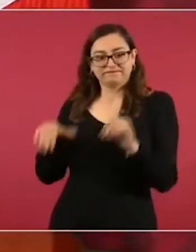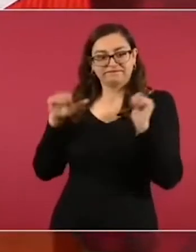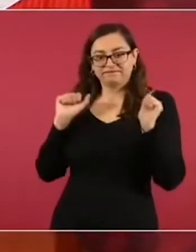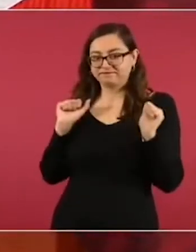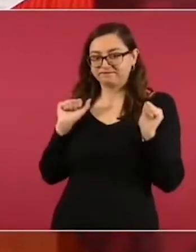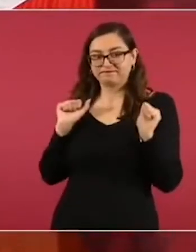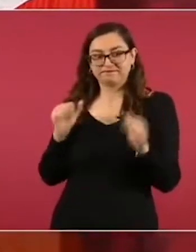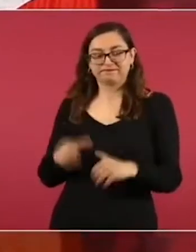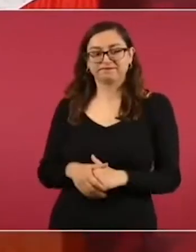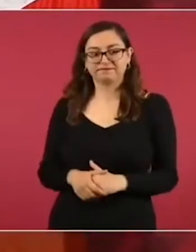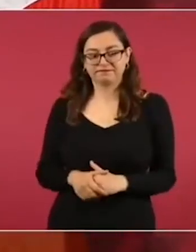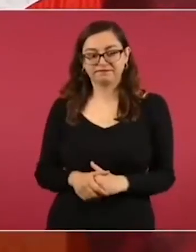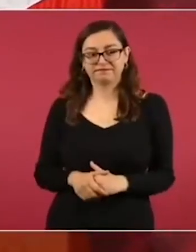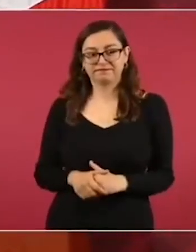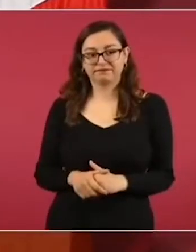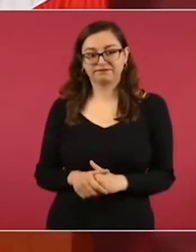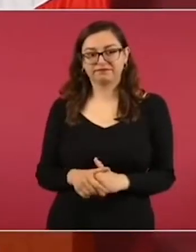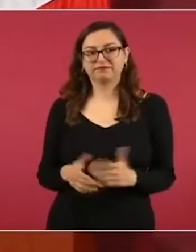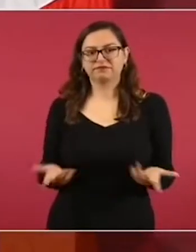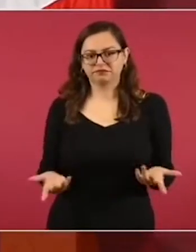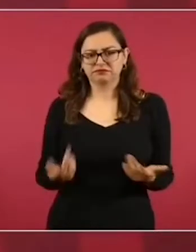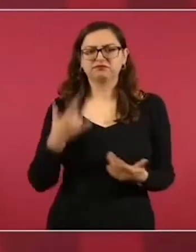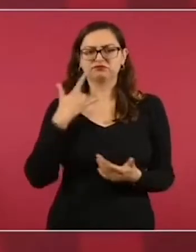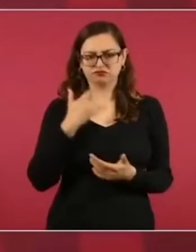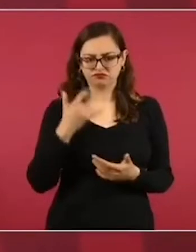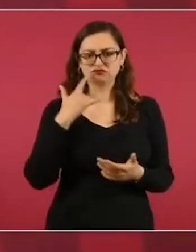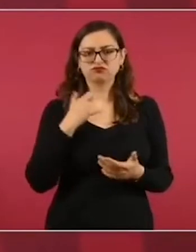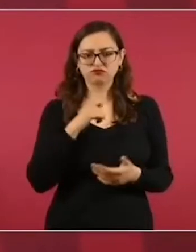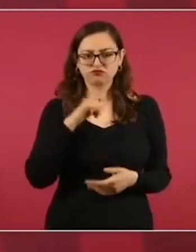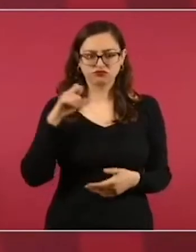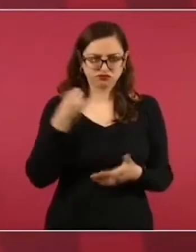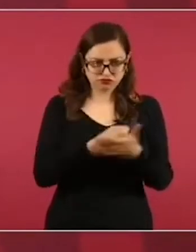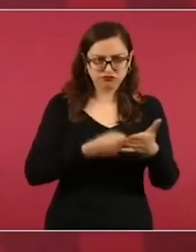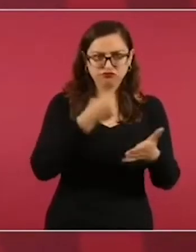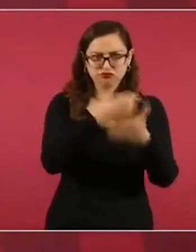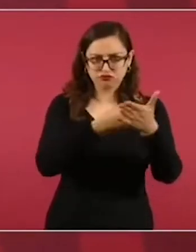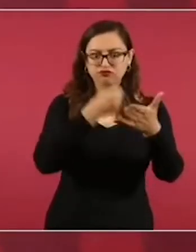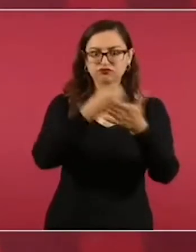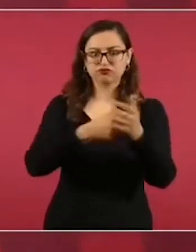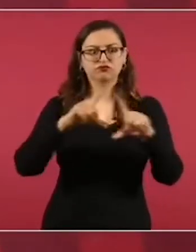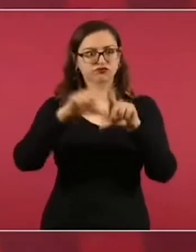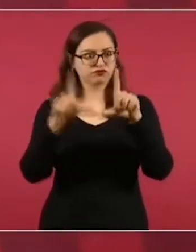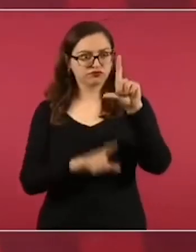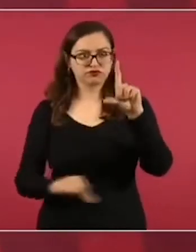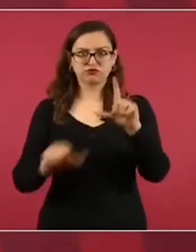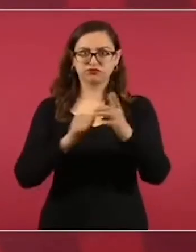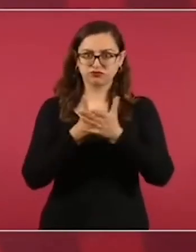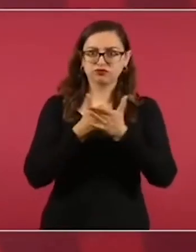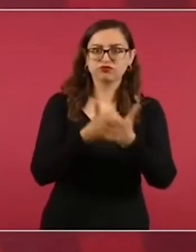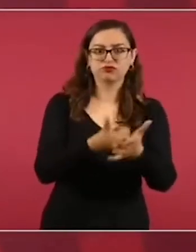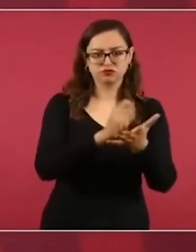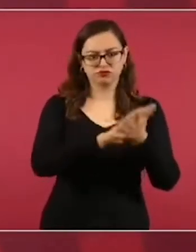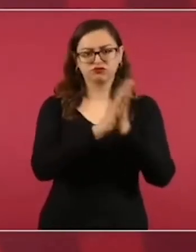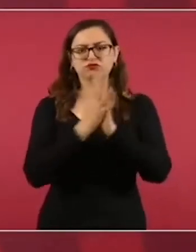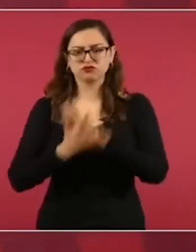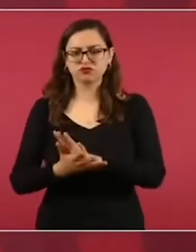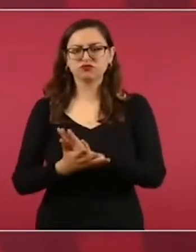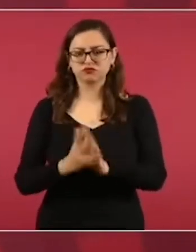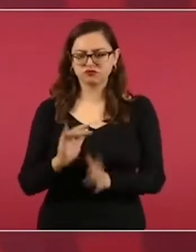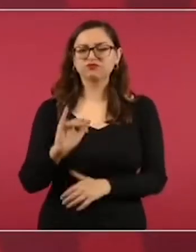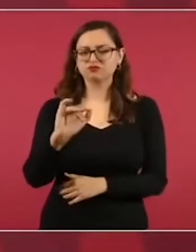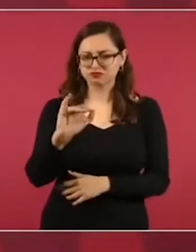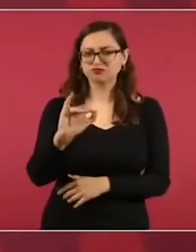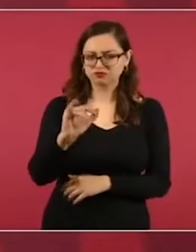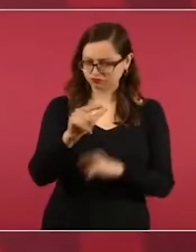no así de la lucha por la transformación del país y